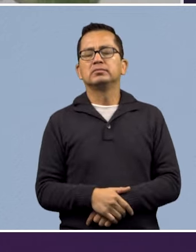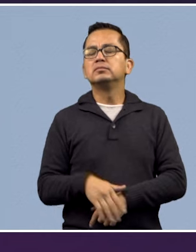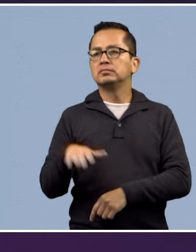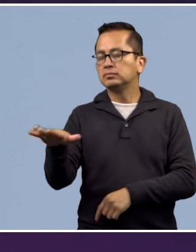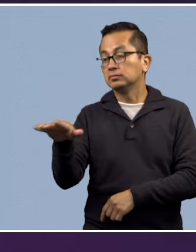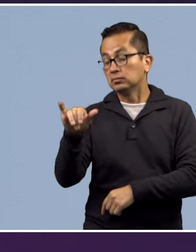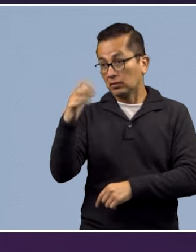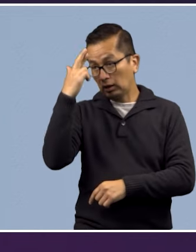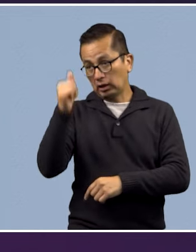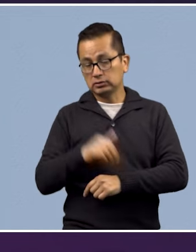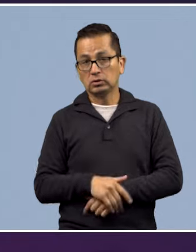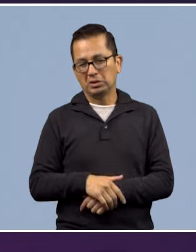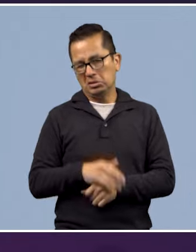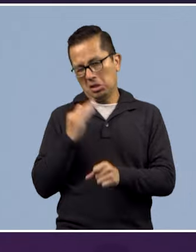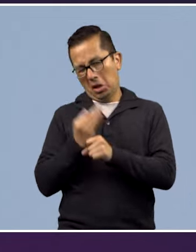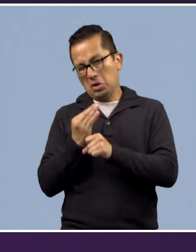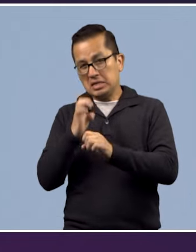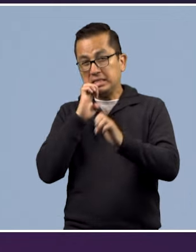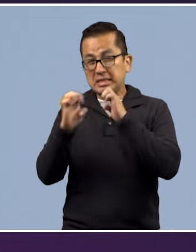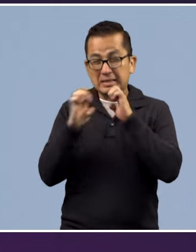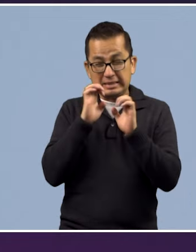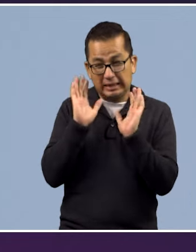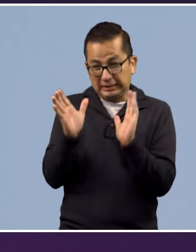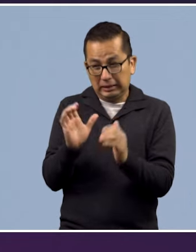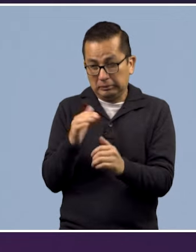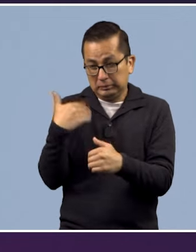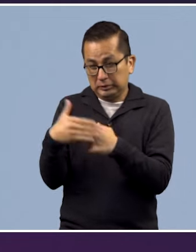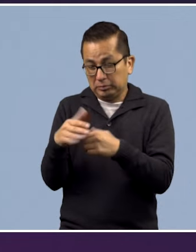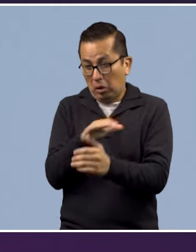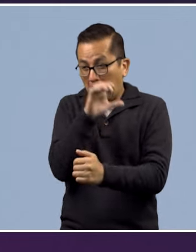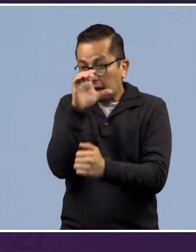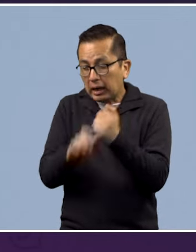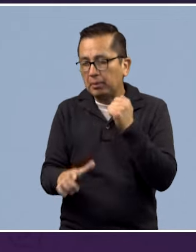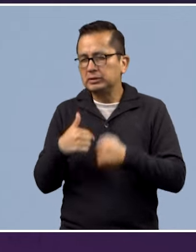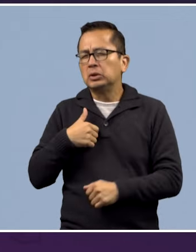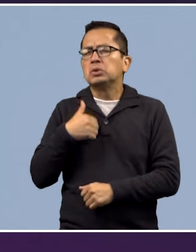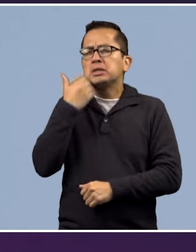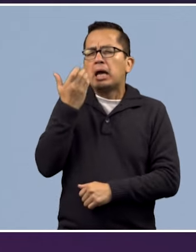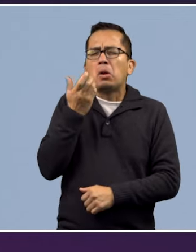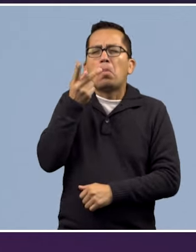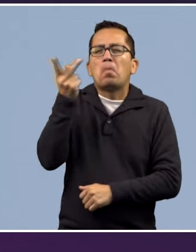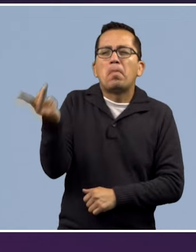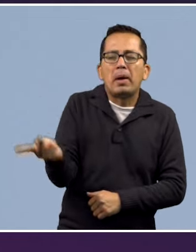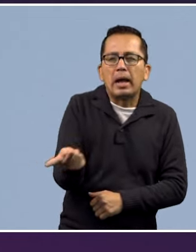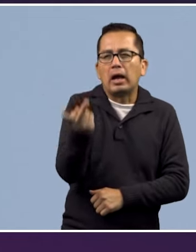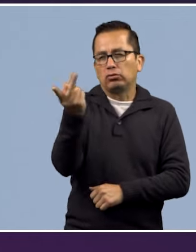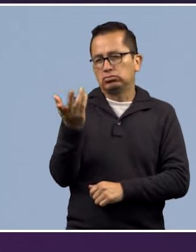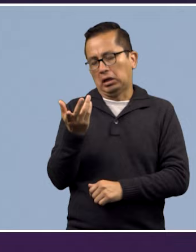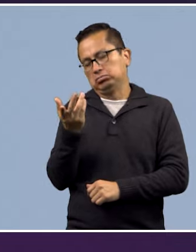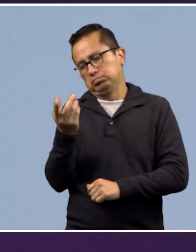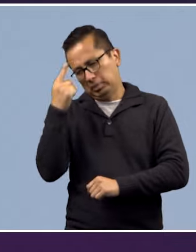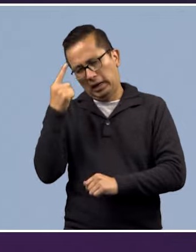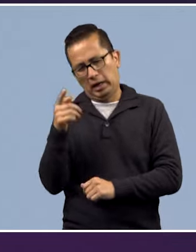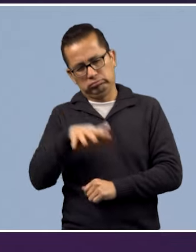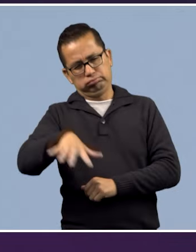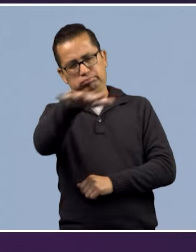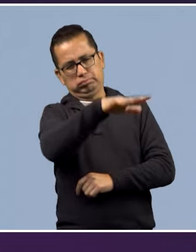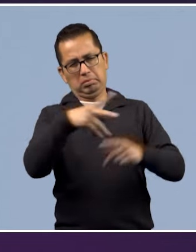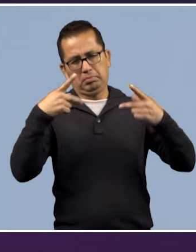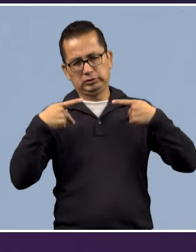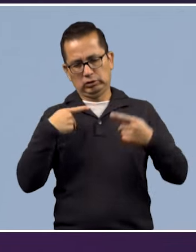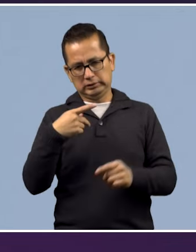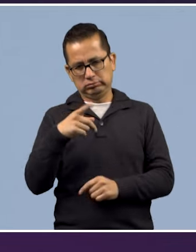doctor, justamente estamos pues por terminar nuestra entrevista, pero no queremos hacerlo sin antes pues preguntarle y sobre todo comentarle también a nuestra